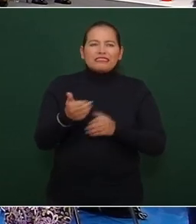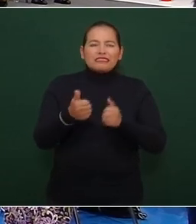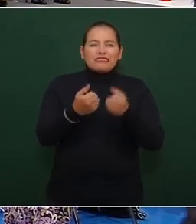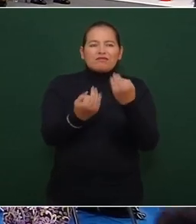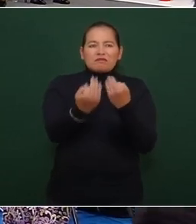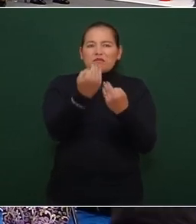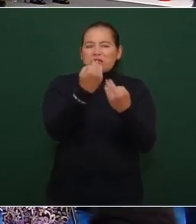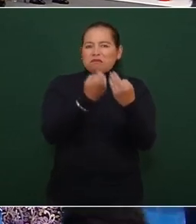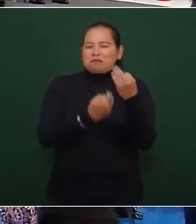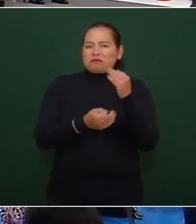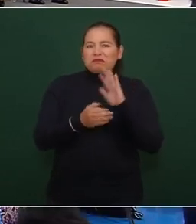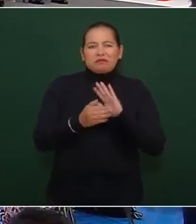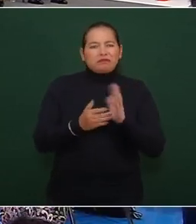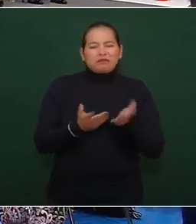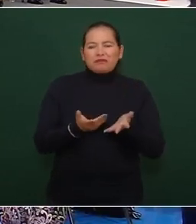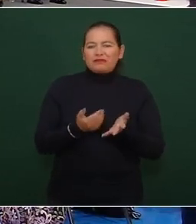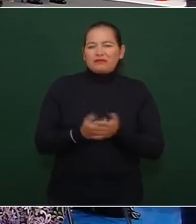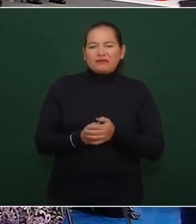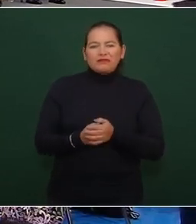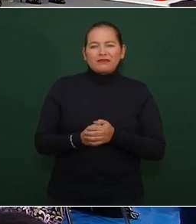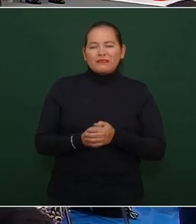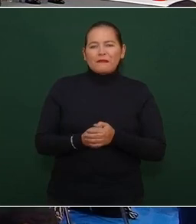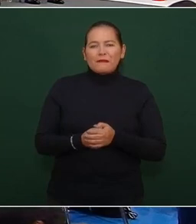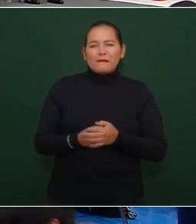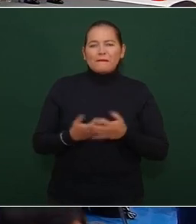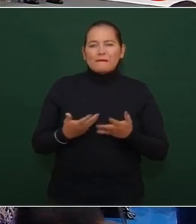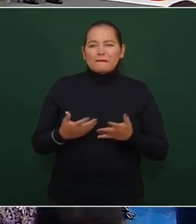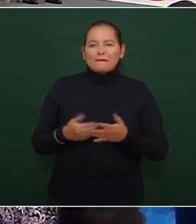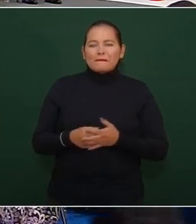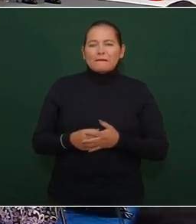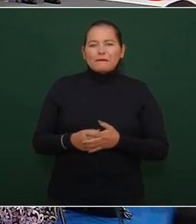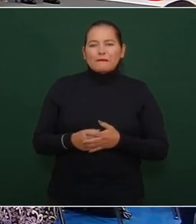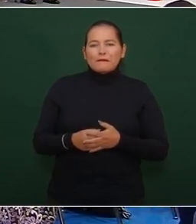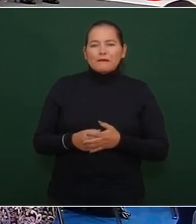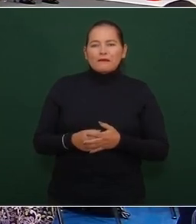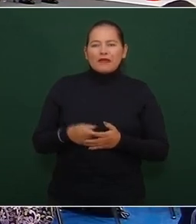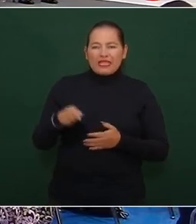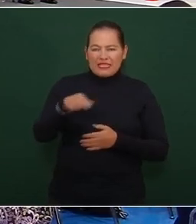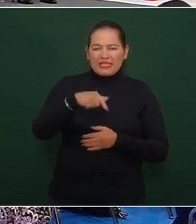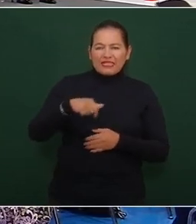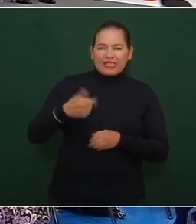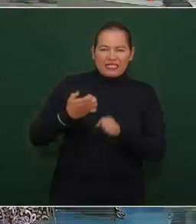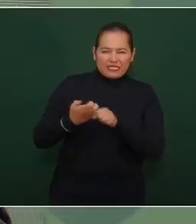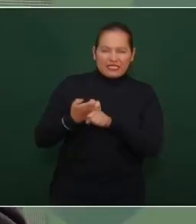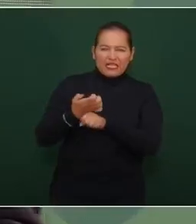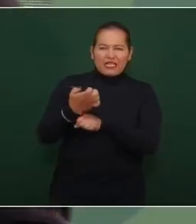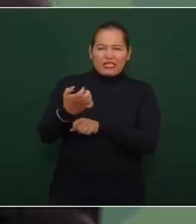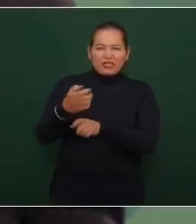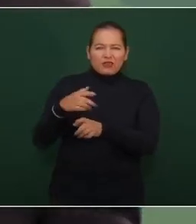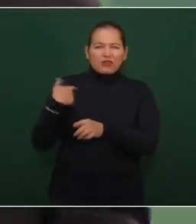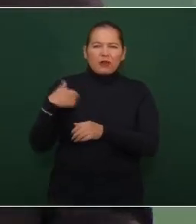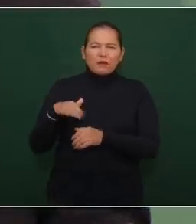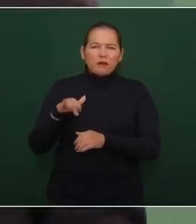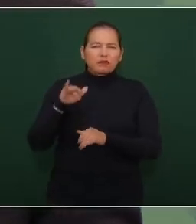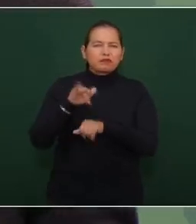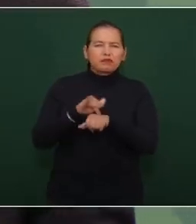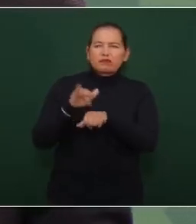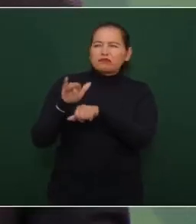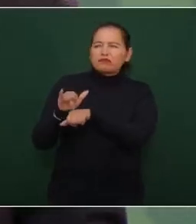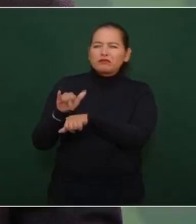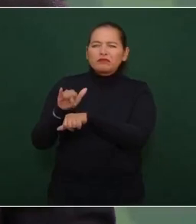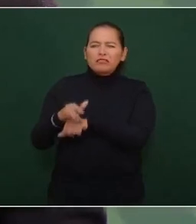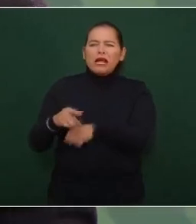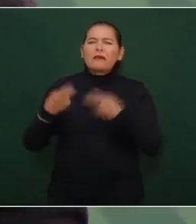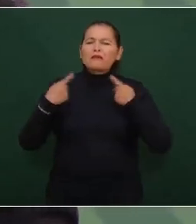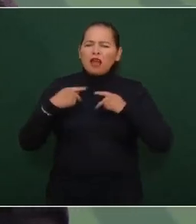bien casi en todos los pueblos de este estado y donde pasábamos la gente muy